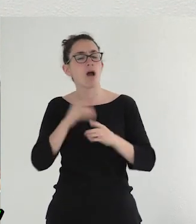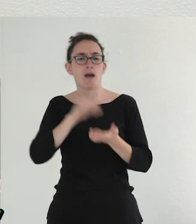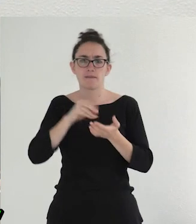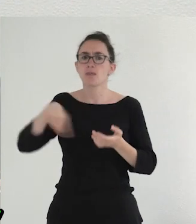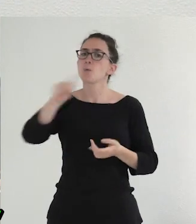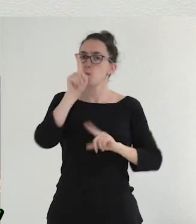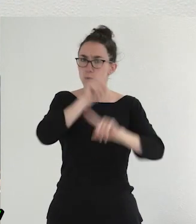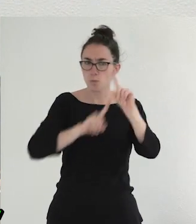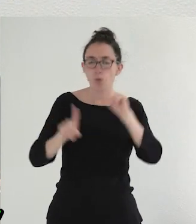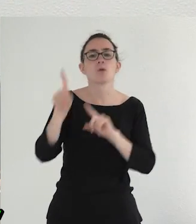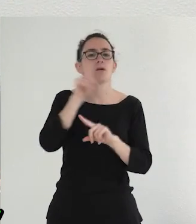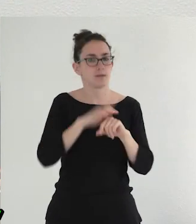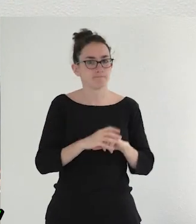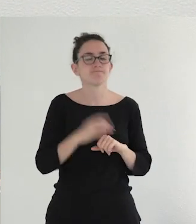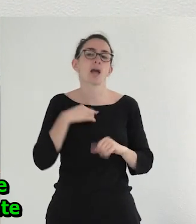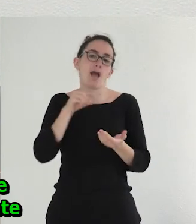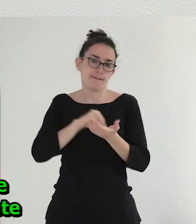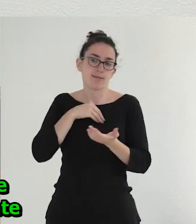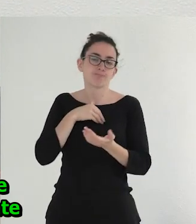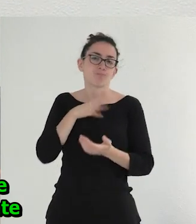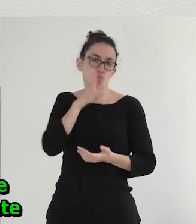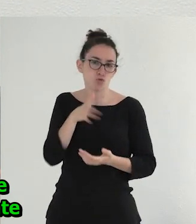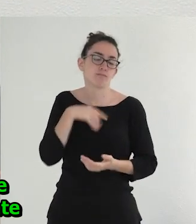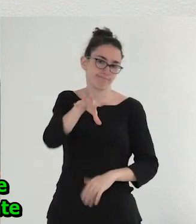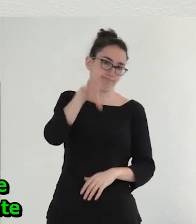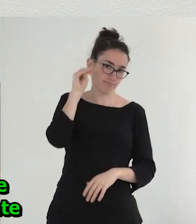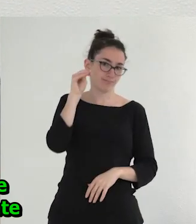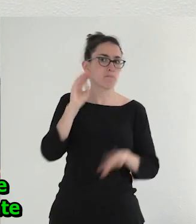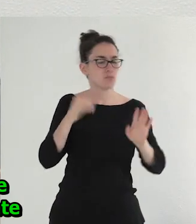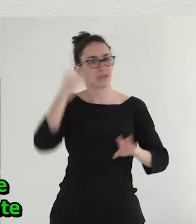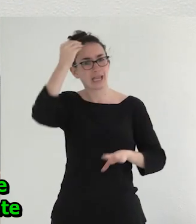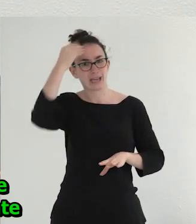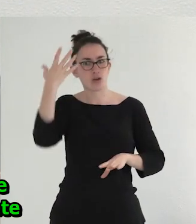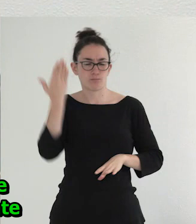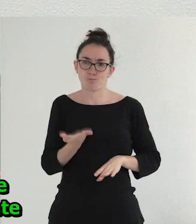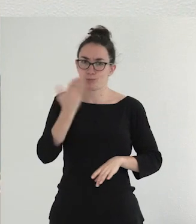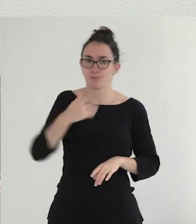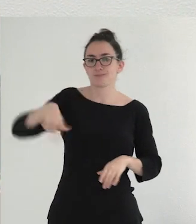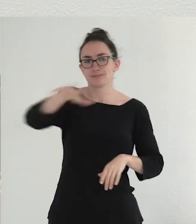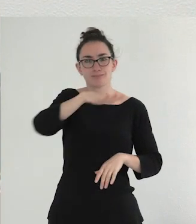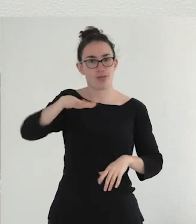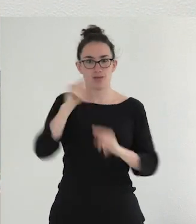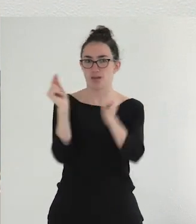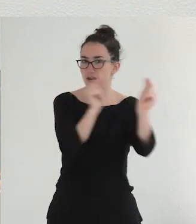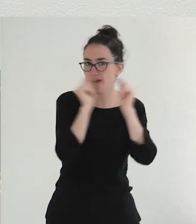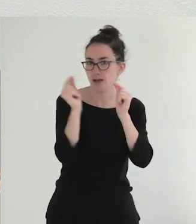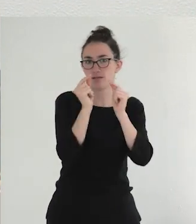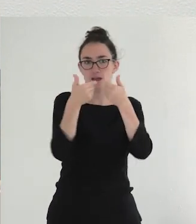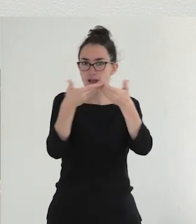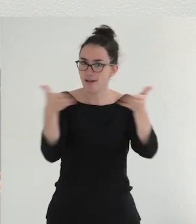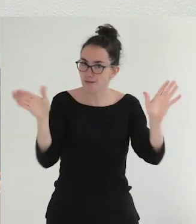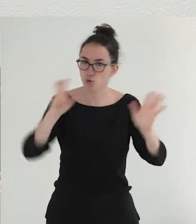puedo entender a veces por qué, pero pienso que es muy importante que mantengamos espacios de debate plurales y abiertos en nuestros